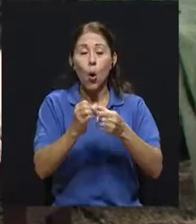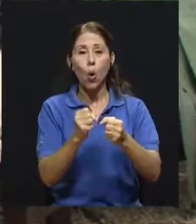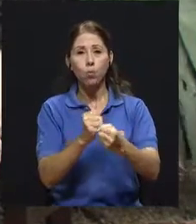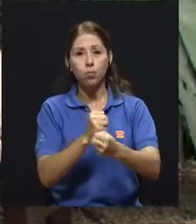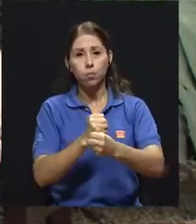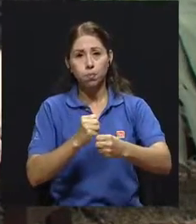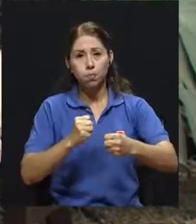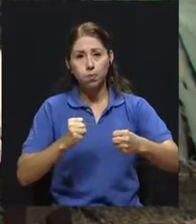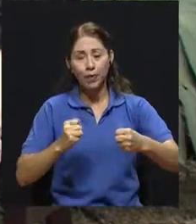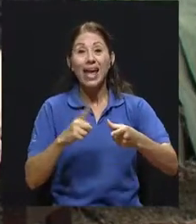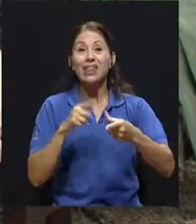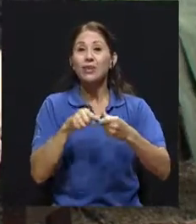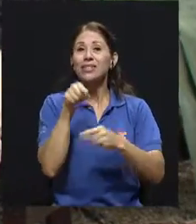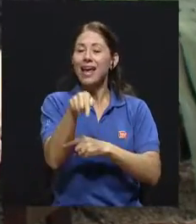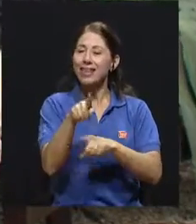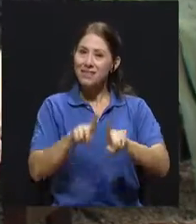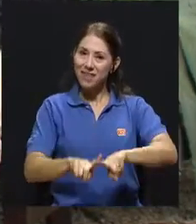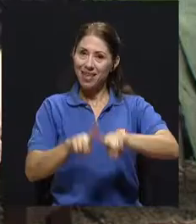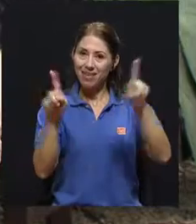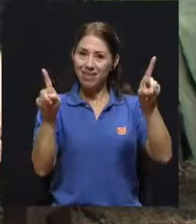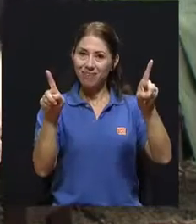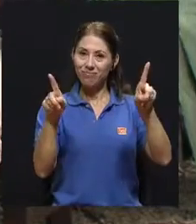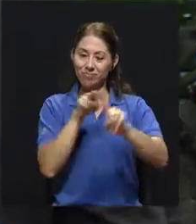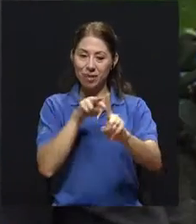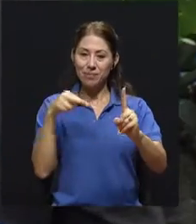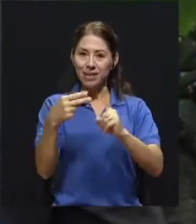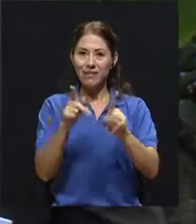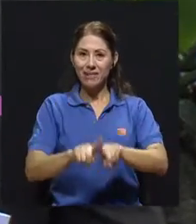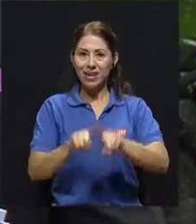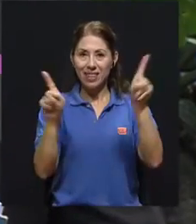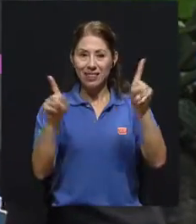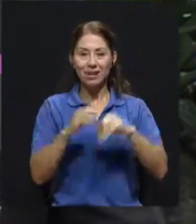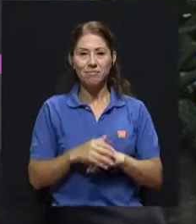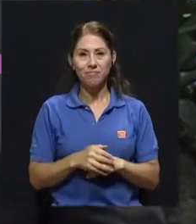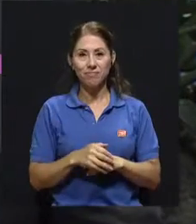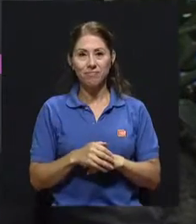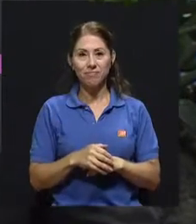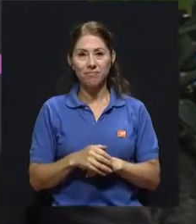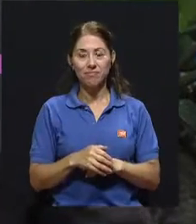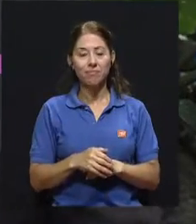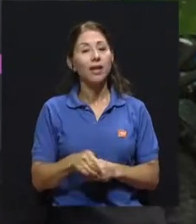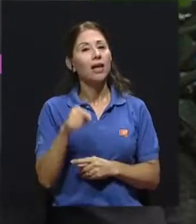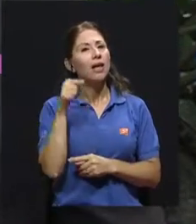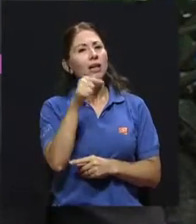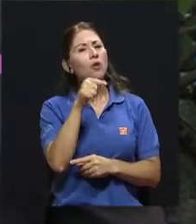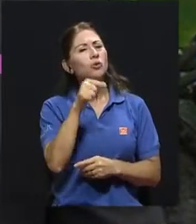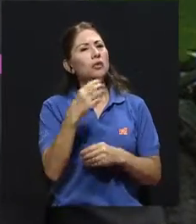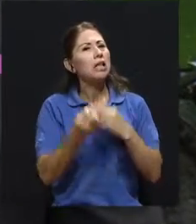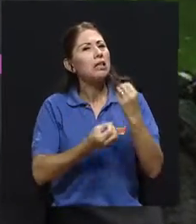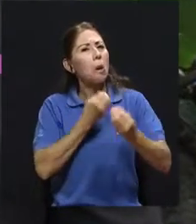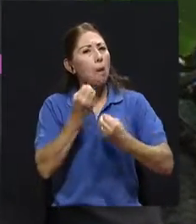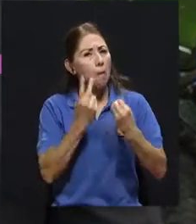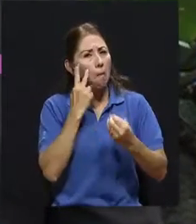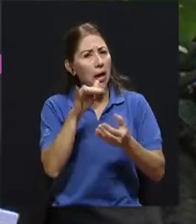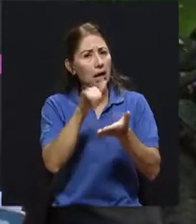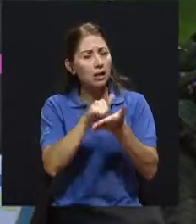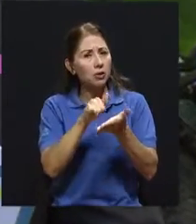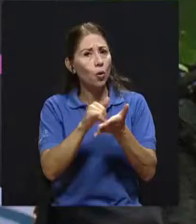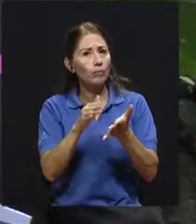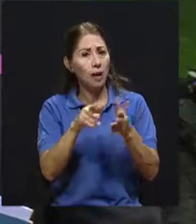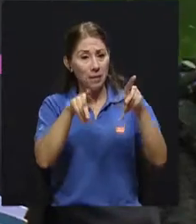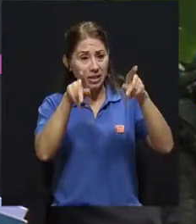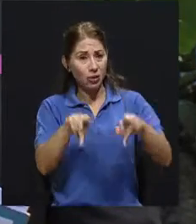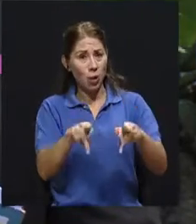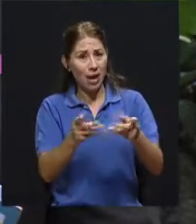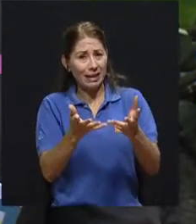Va a ser visto de una manera diferente. ¿Y cómo se traduce esto en el comportamiento de la persona con obesidad? ¿Cómo vemos esto